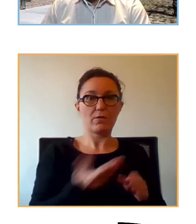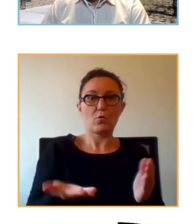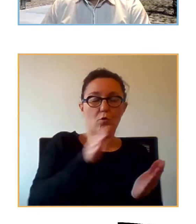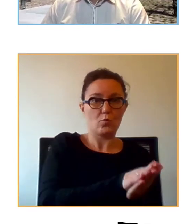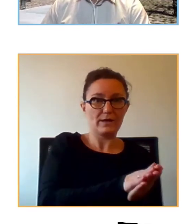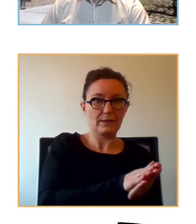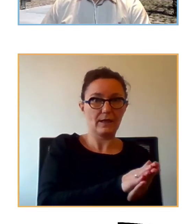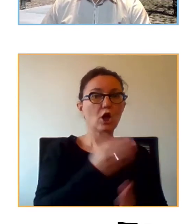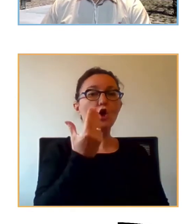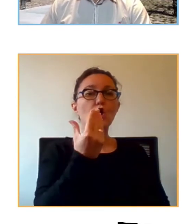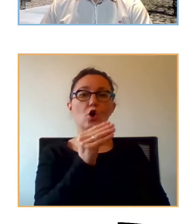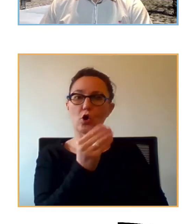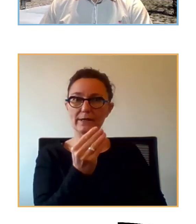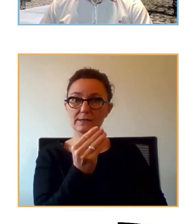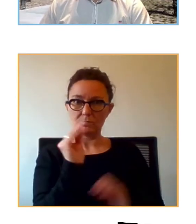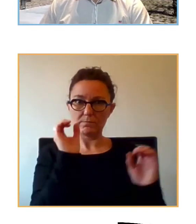están exentos